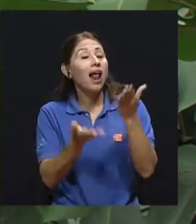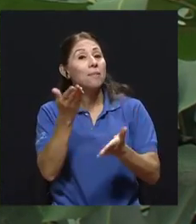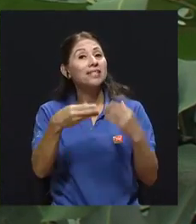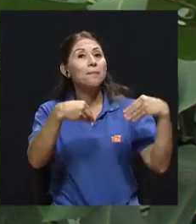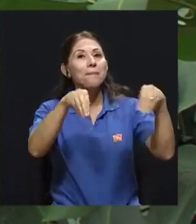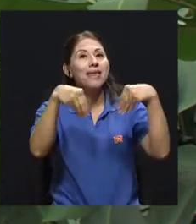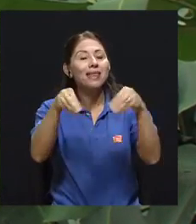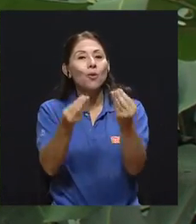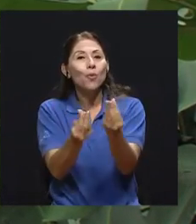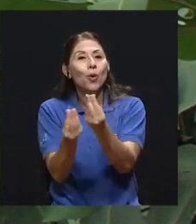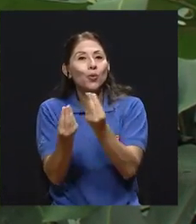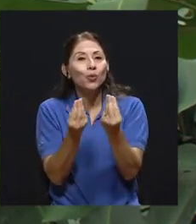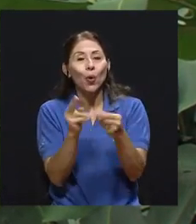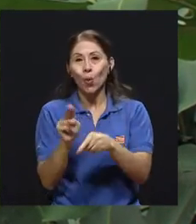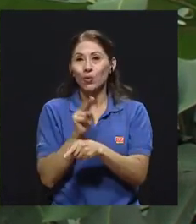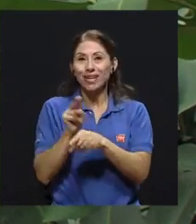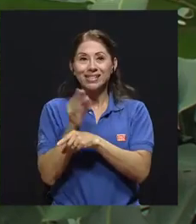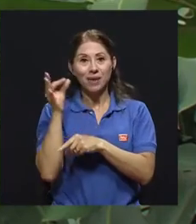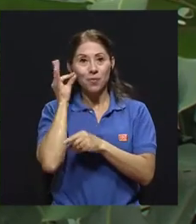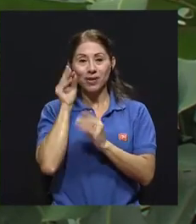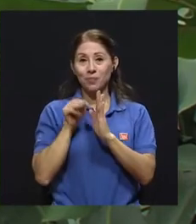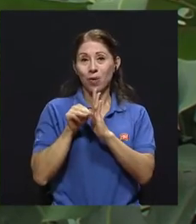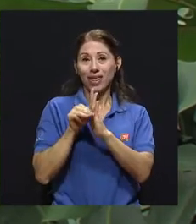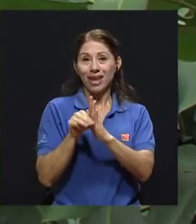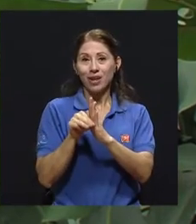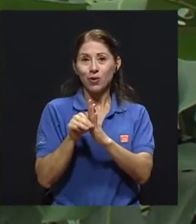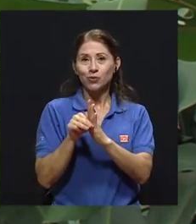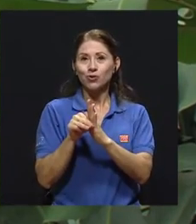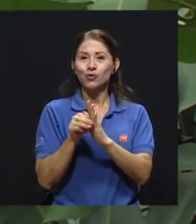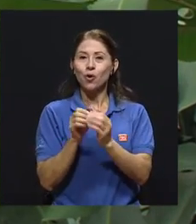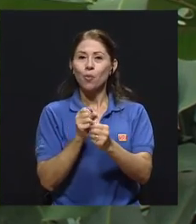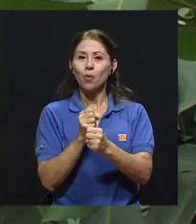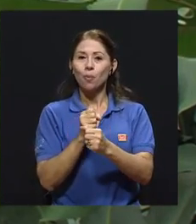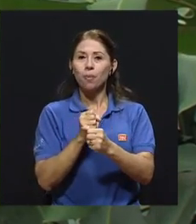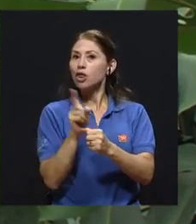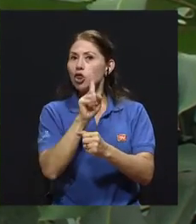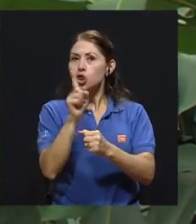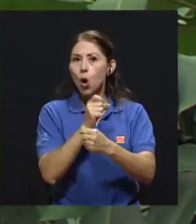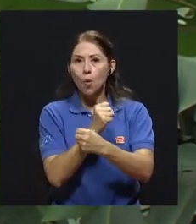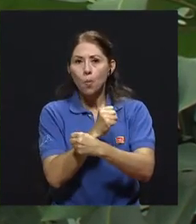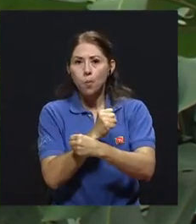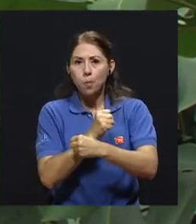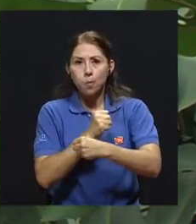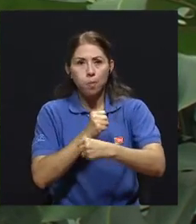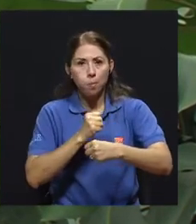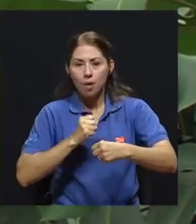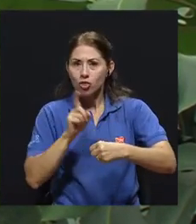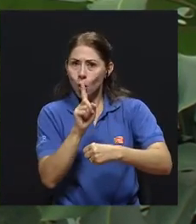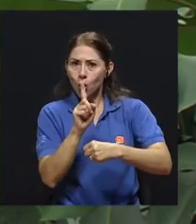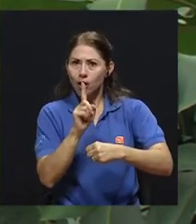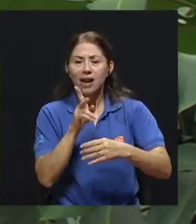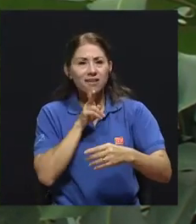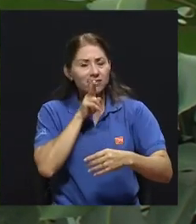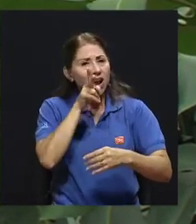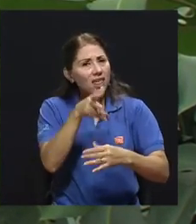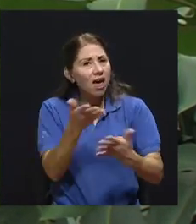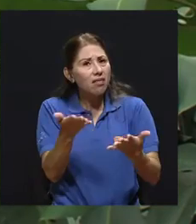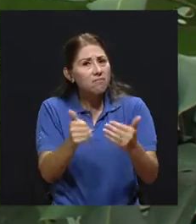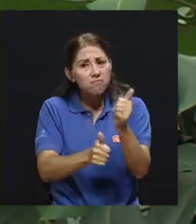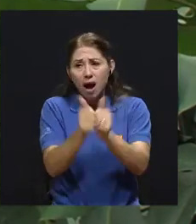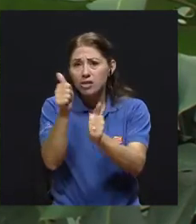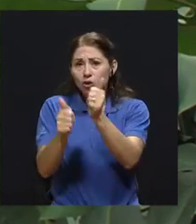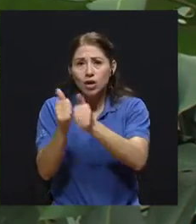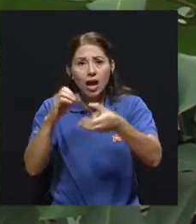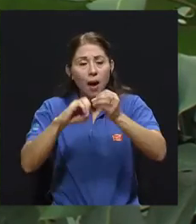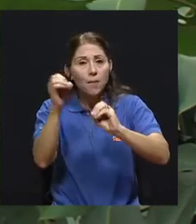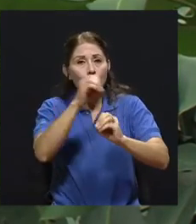utilizando modelos que en realidad no es que siempre vayan a ser obesas, en realidad es la mayoría y la media de la talla